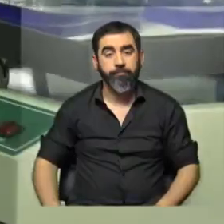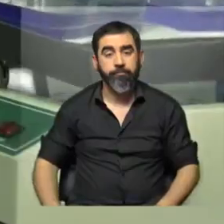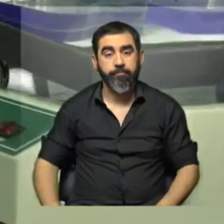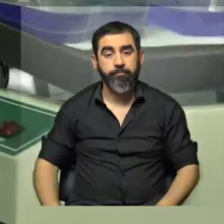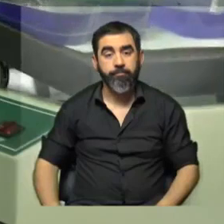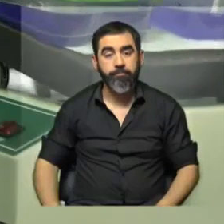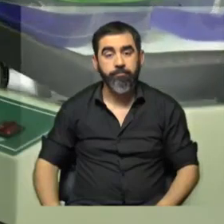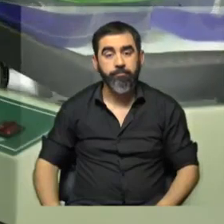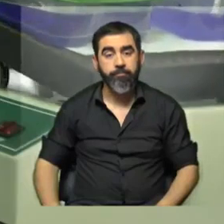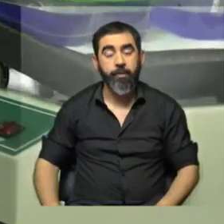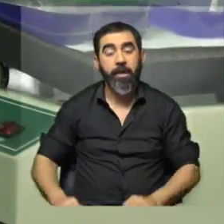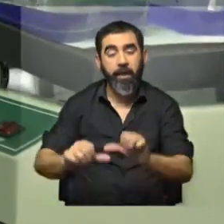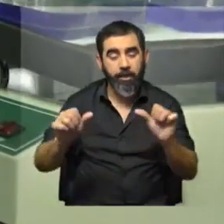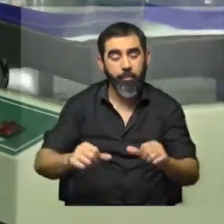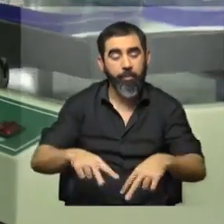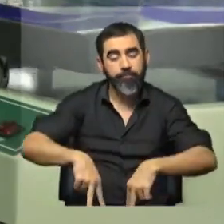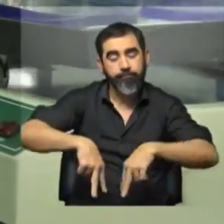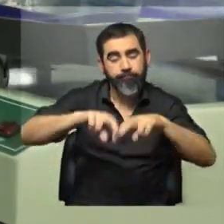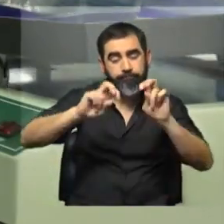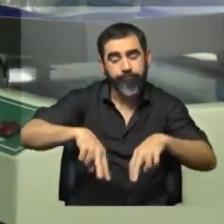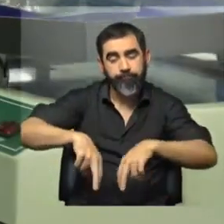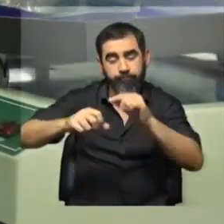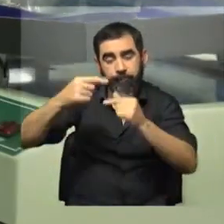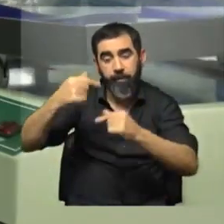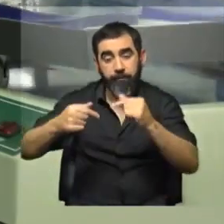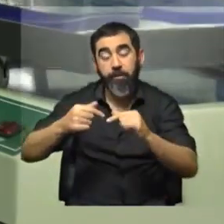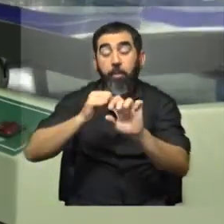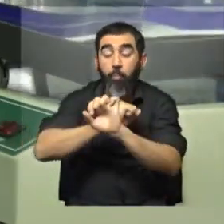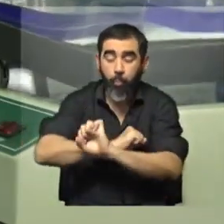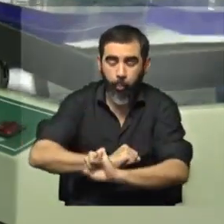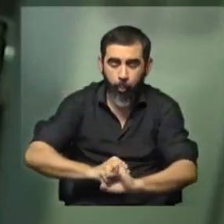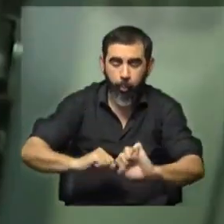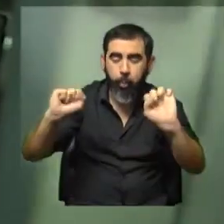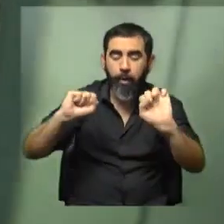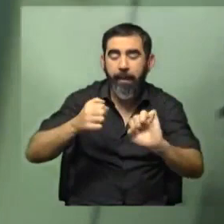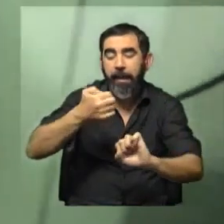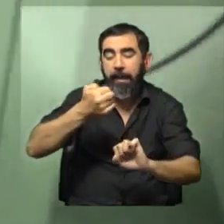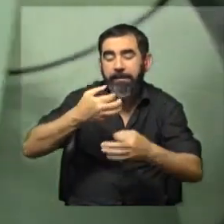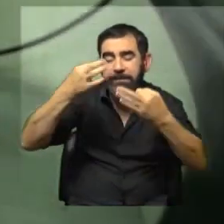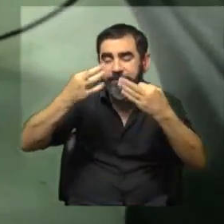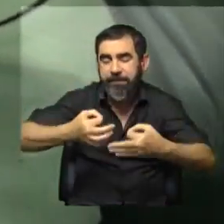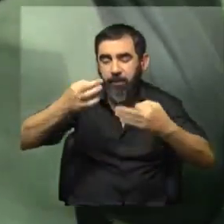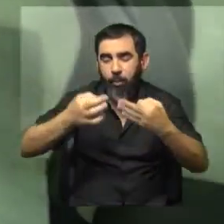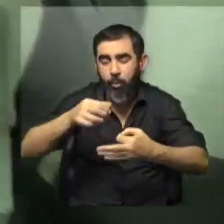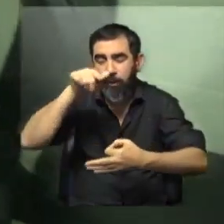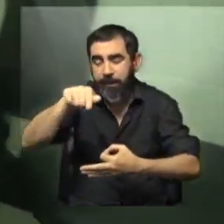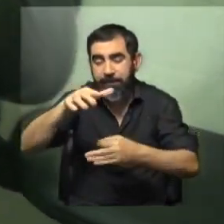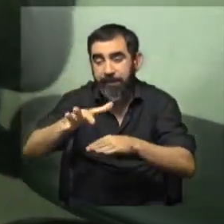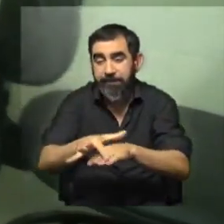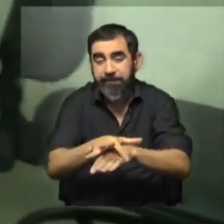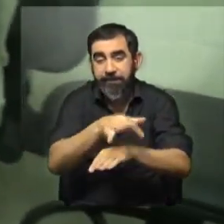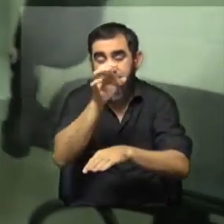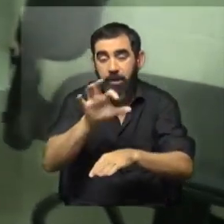Hicimos una serie de experimentos y llegamos a la conclusión de que muy probablemente esa molécula de la célula